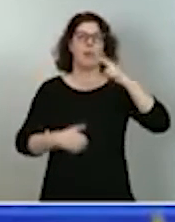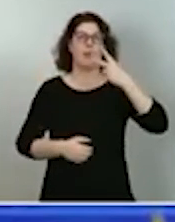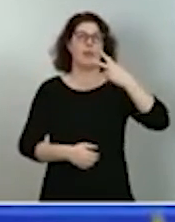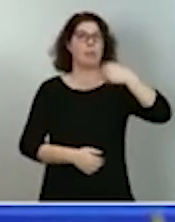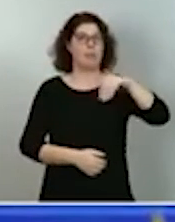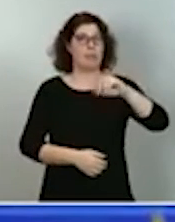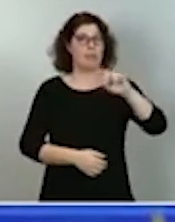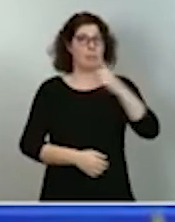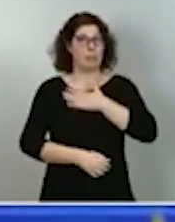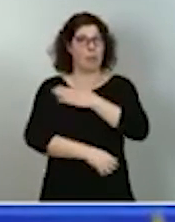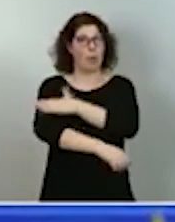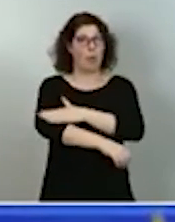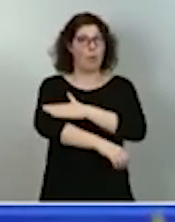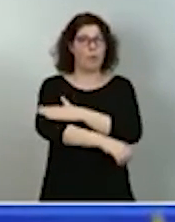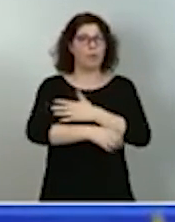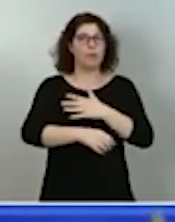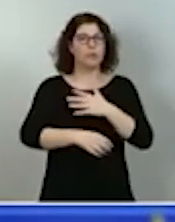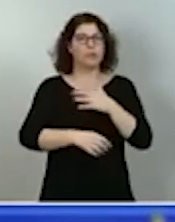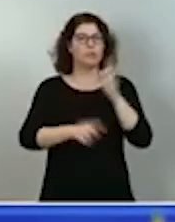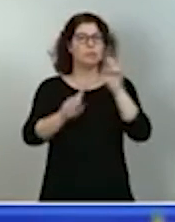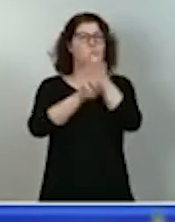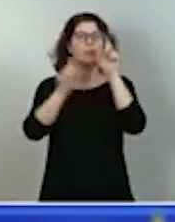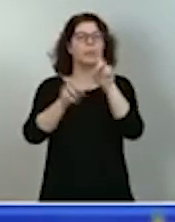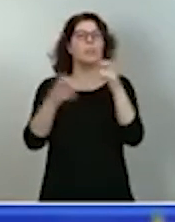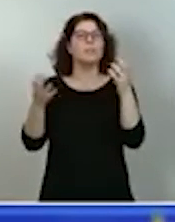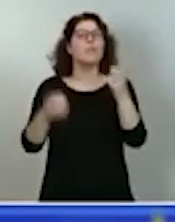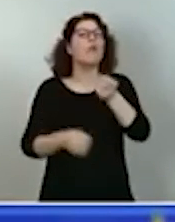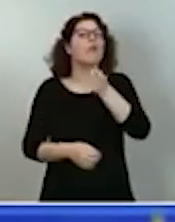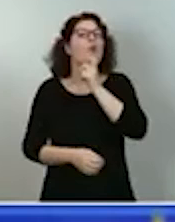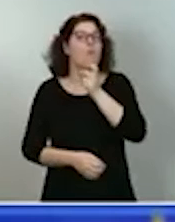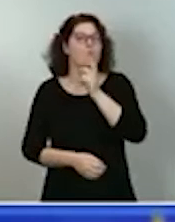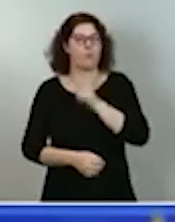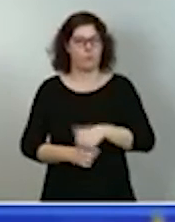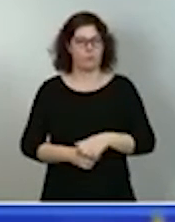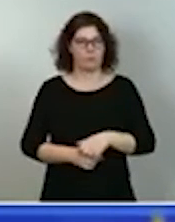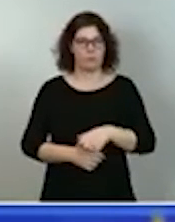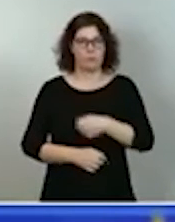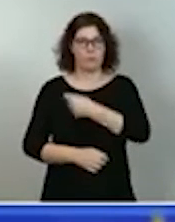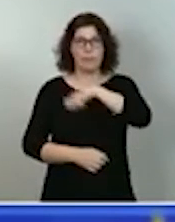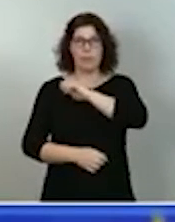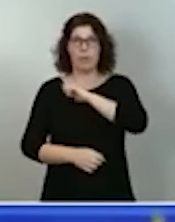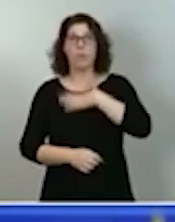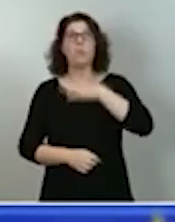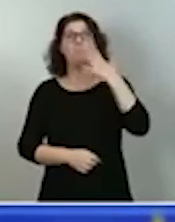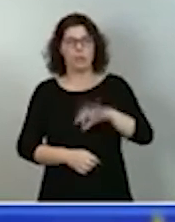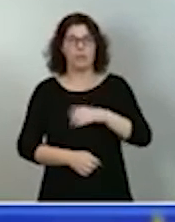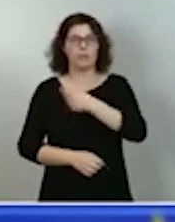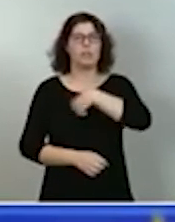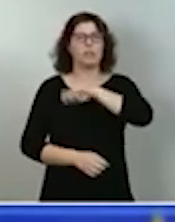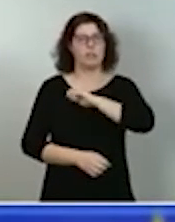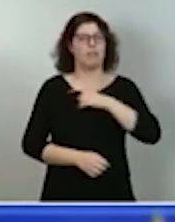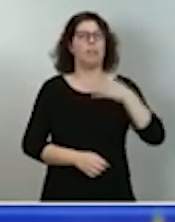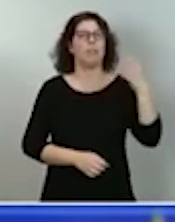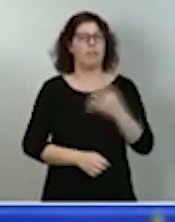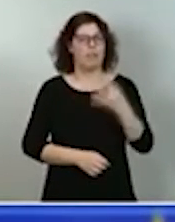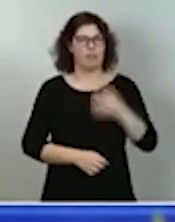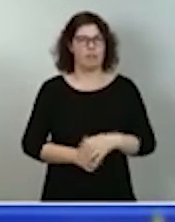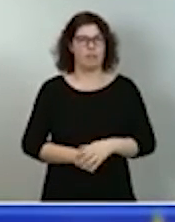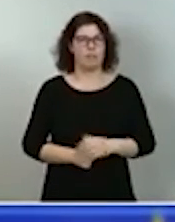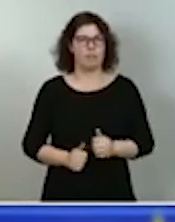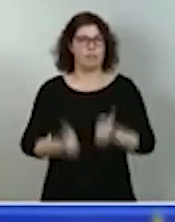cómo. España puede y España debe. No hay más alternativa que hacerlo.